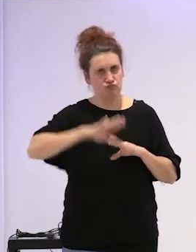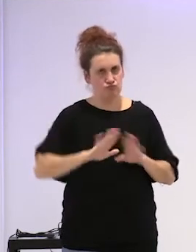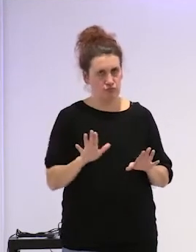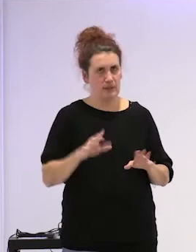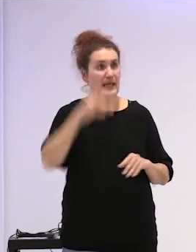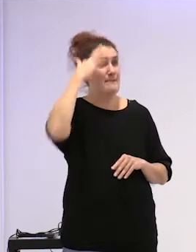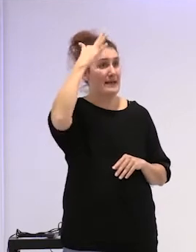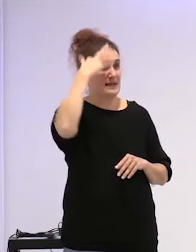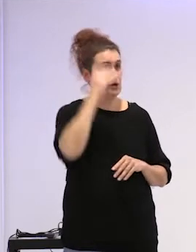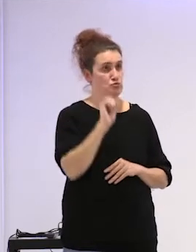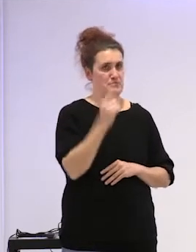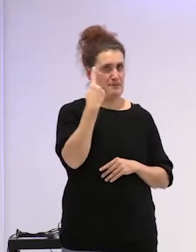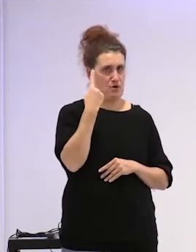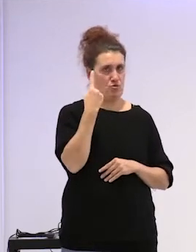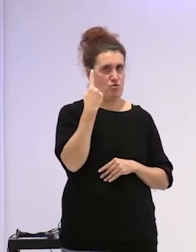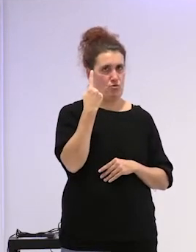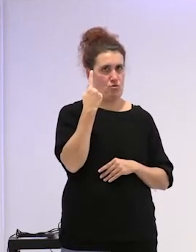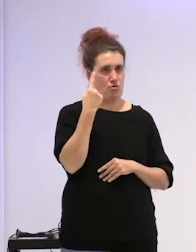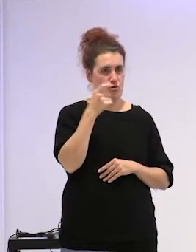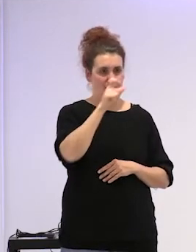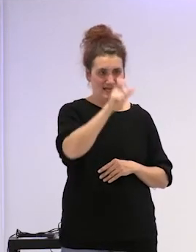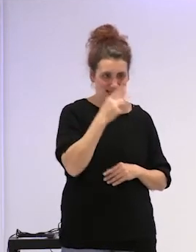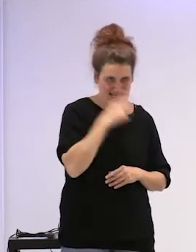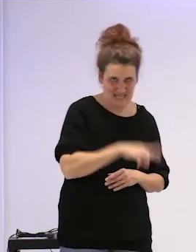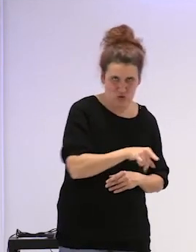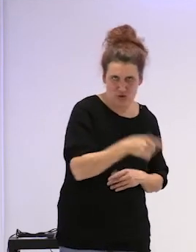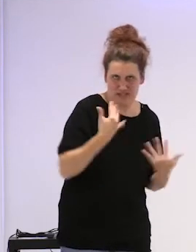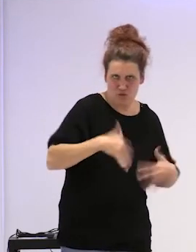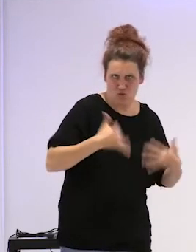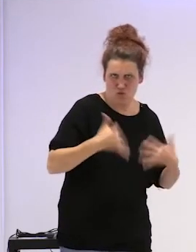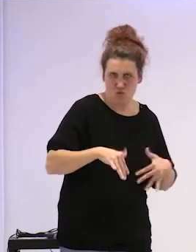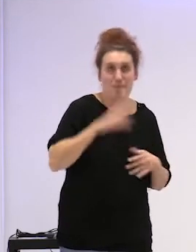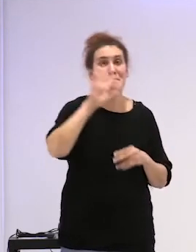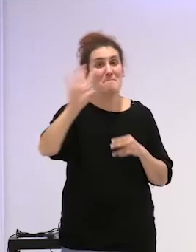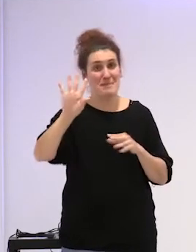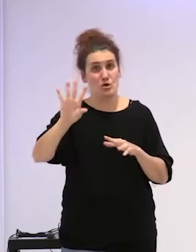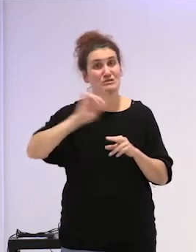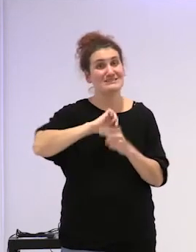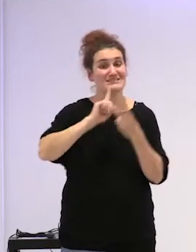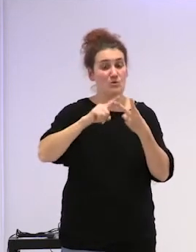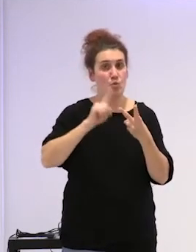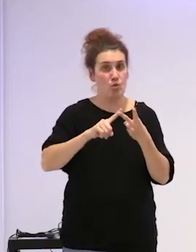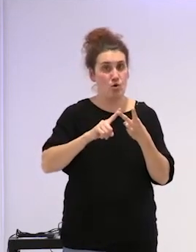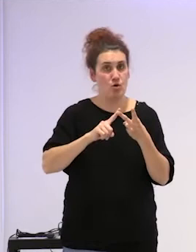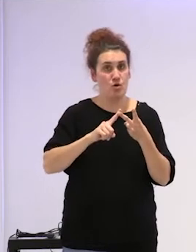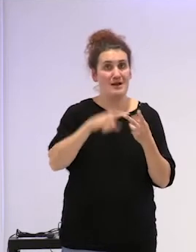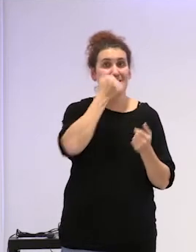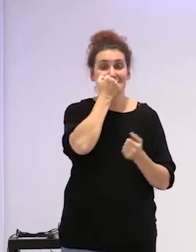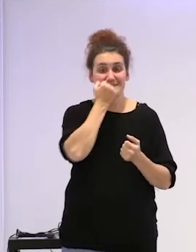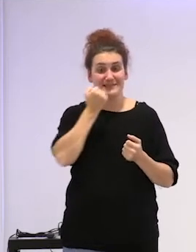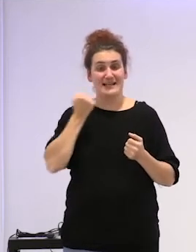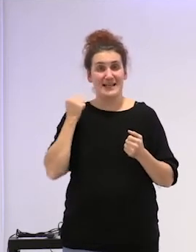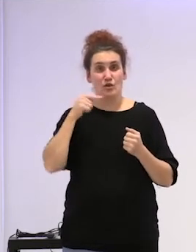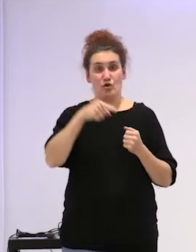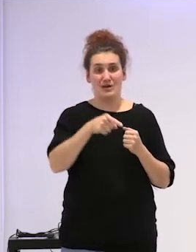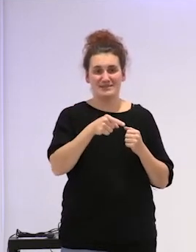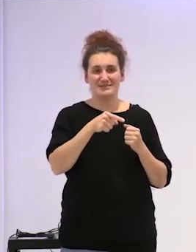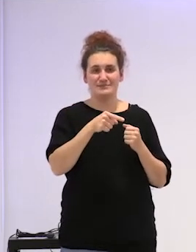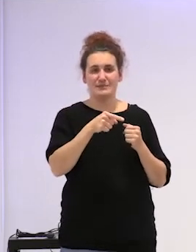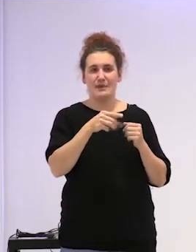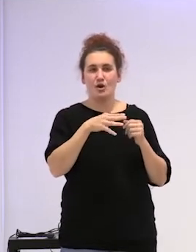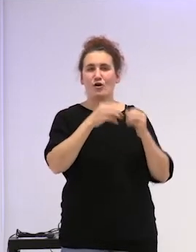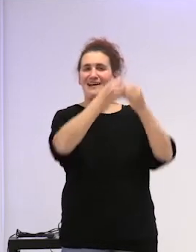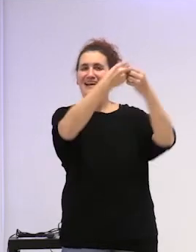imaginaros primero lo que puede ser para esa persona pero segundo el silencio es aquello que estructura la